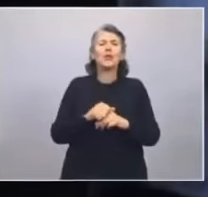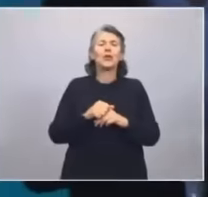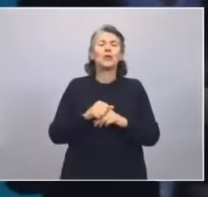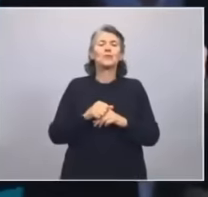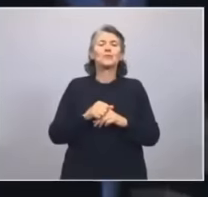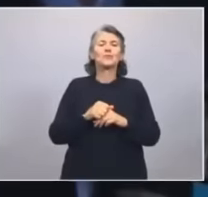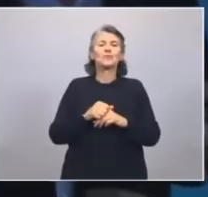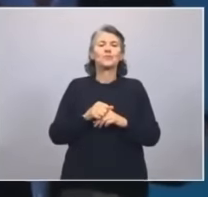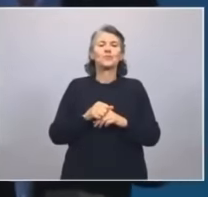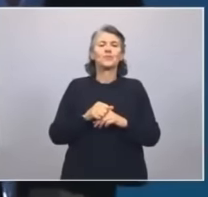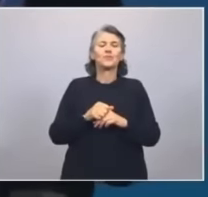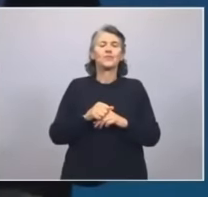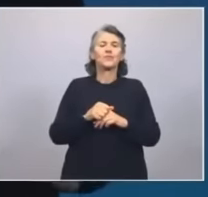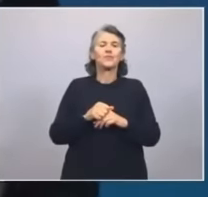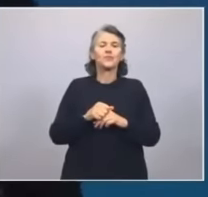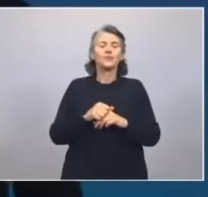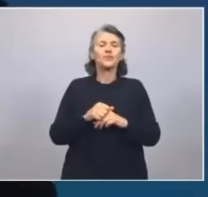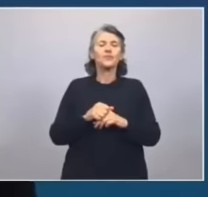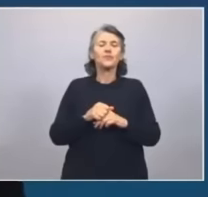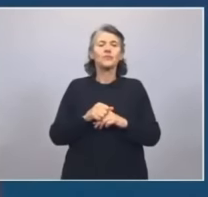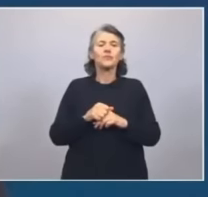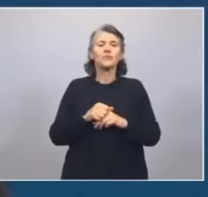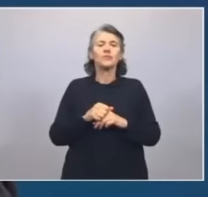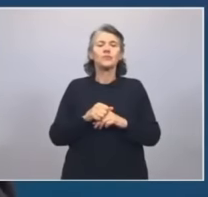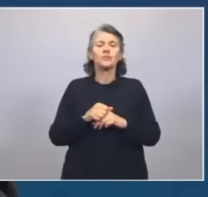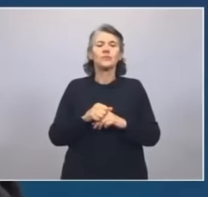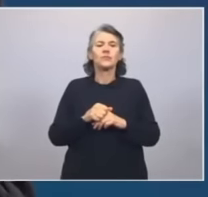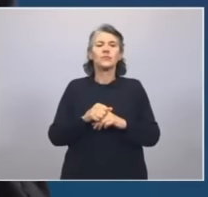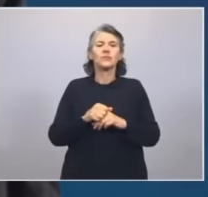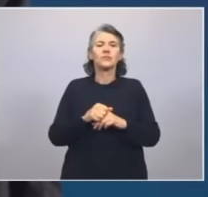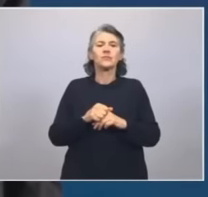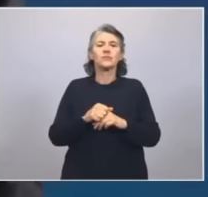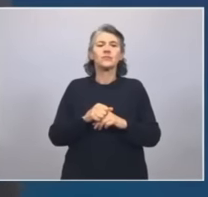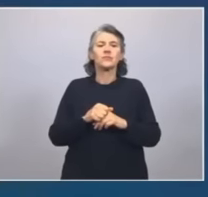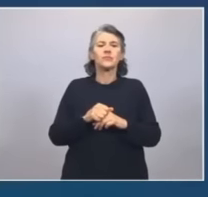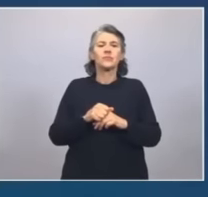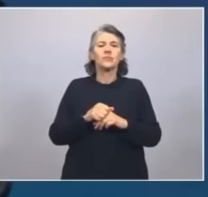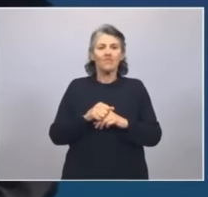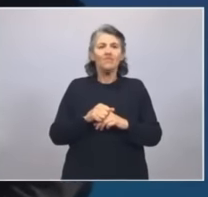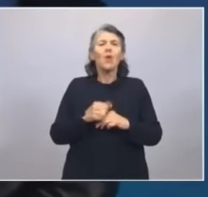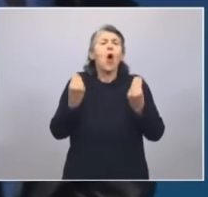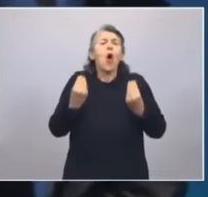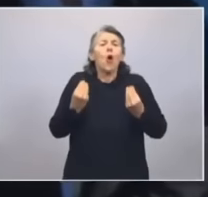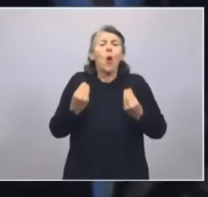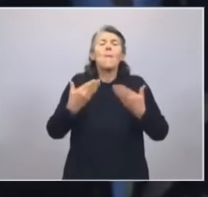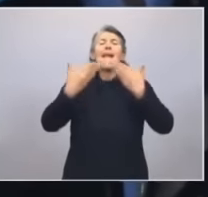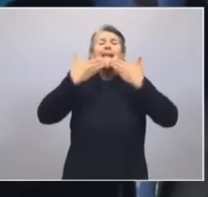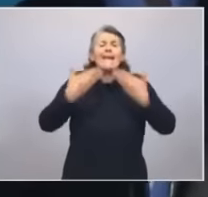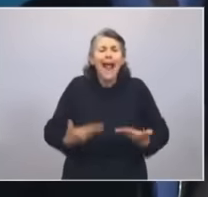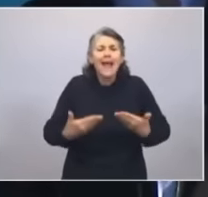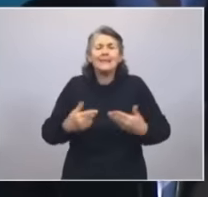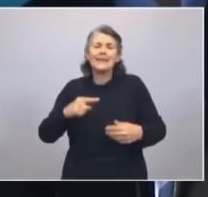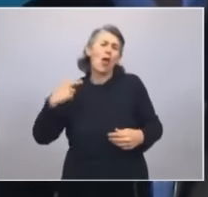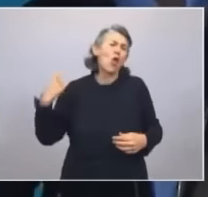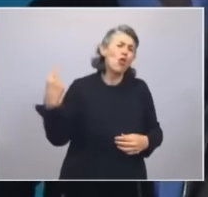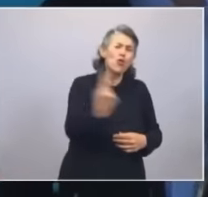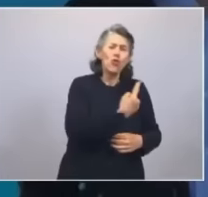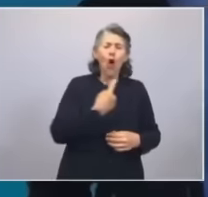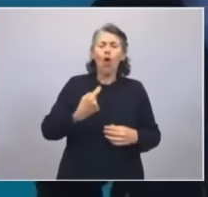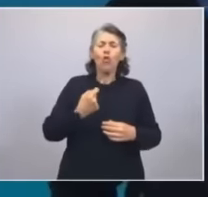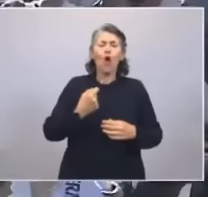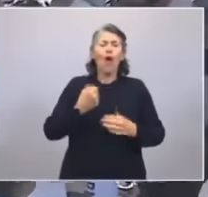del esfuerzo, del